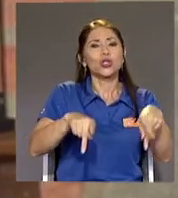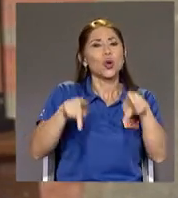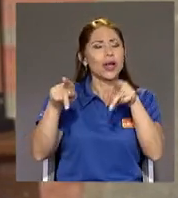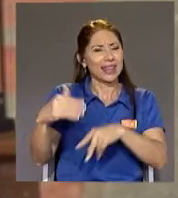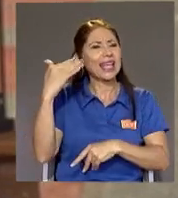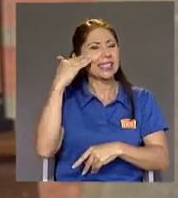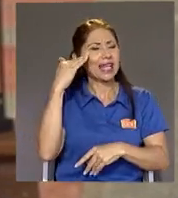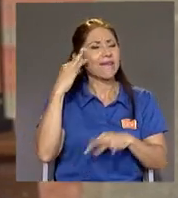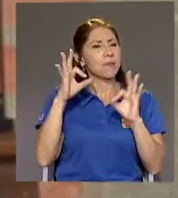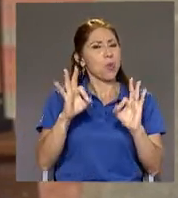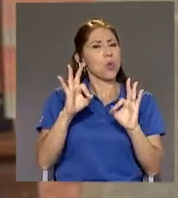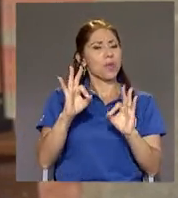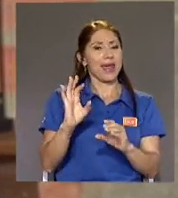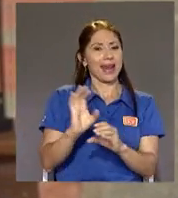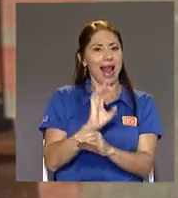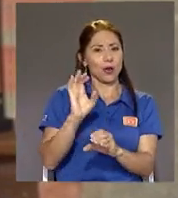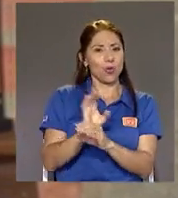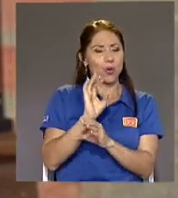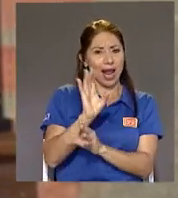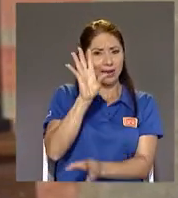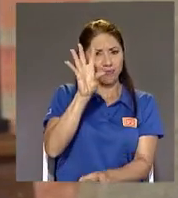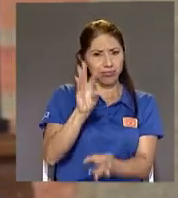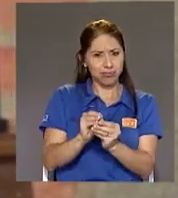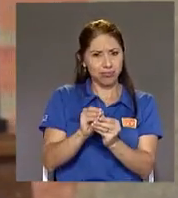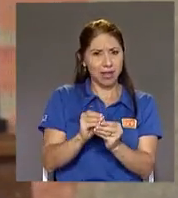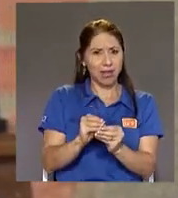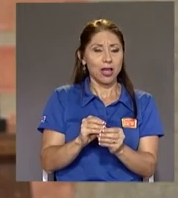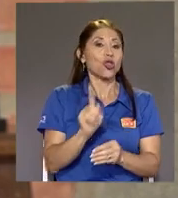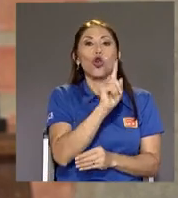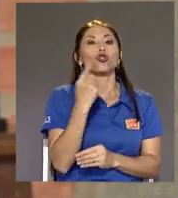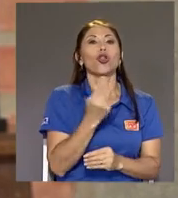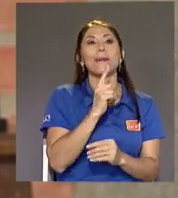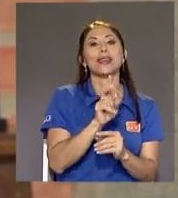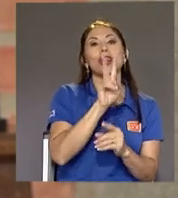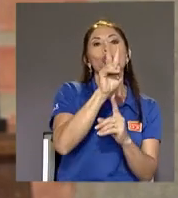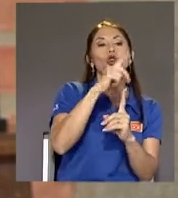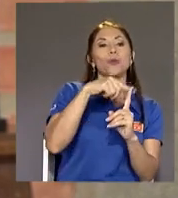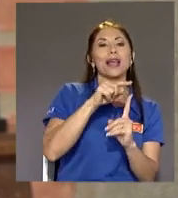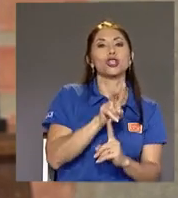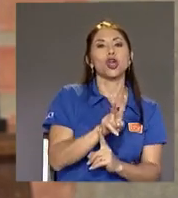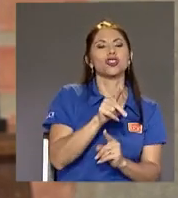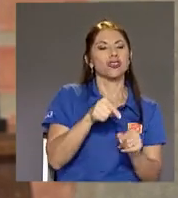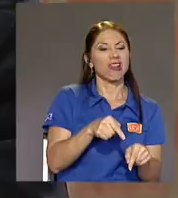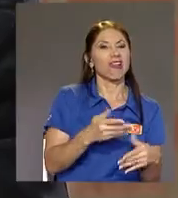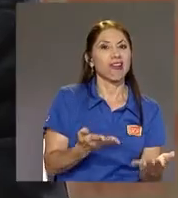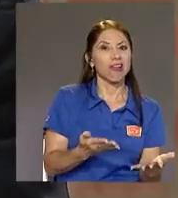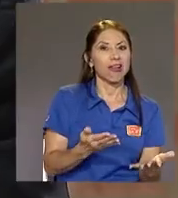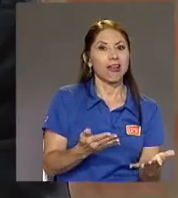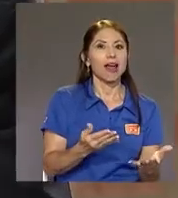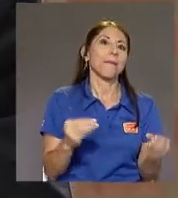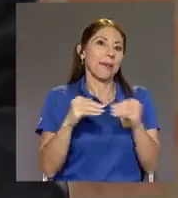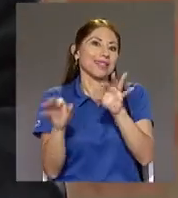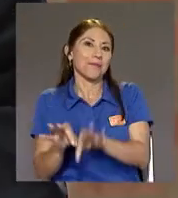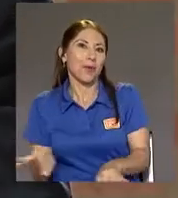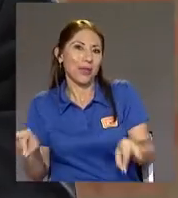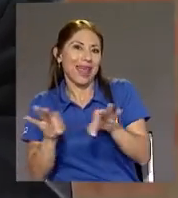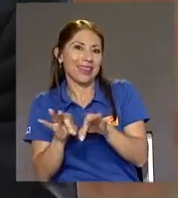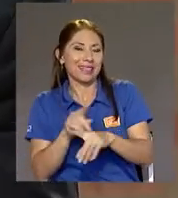Calcular Sabe Cosas más importantes Que sumar 2 más 2 Pero si suma 2 más 2 Siempre le da 4 Por favor